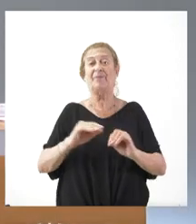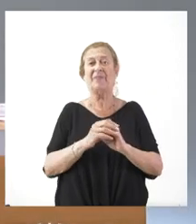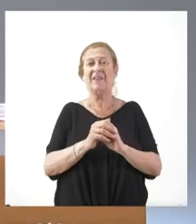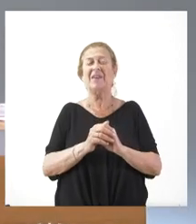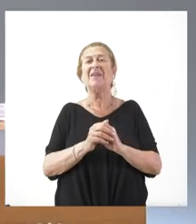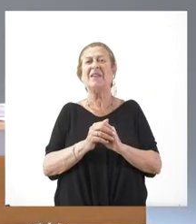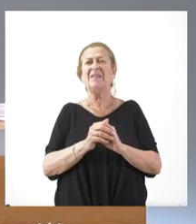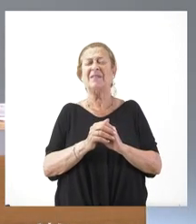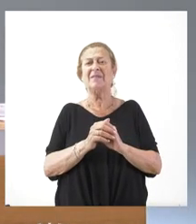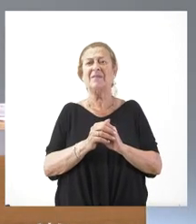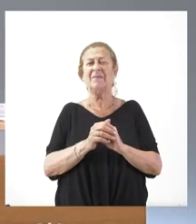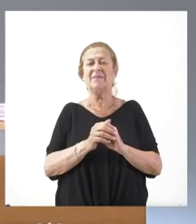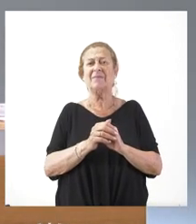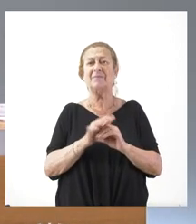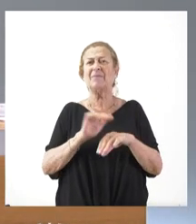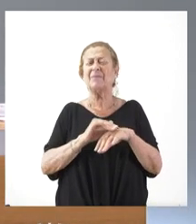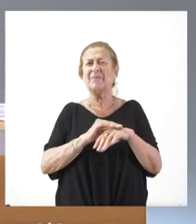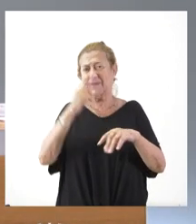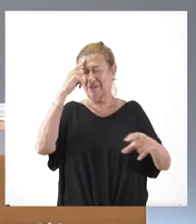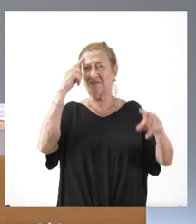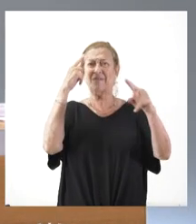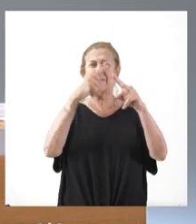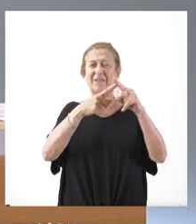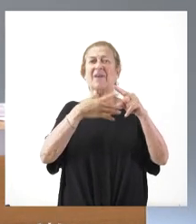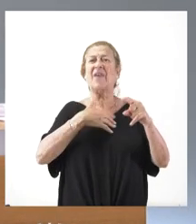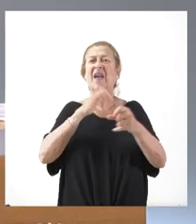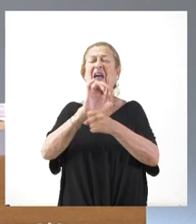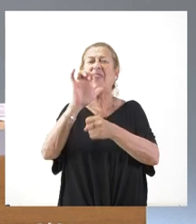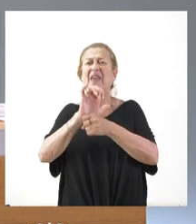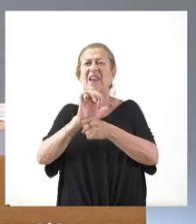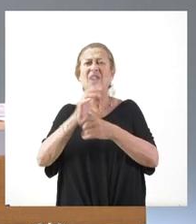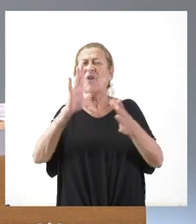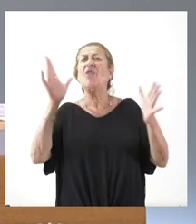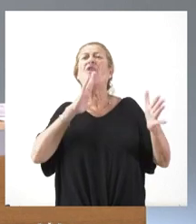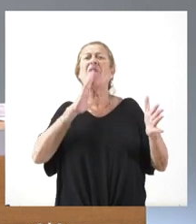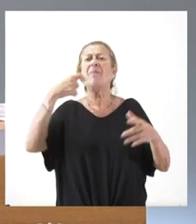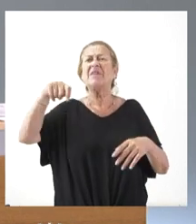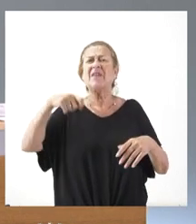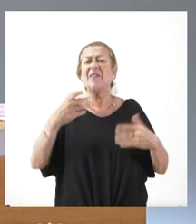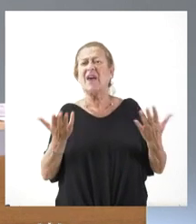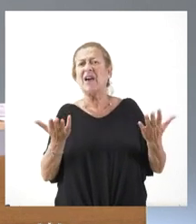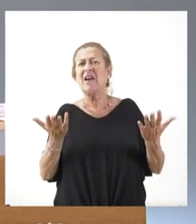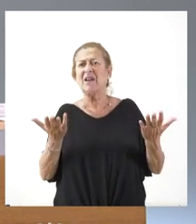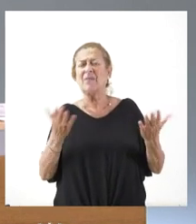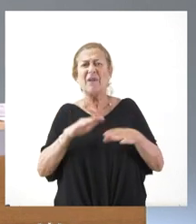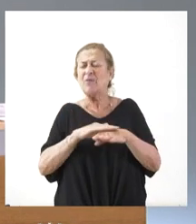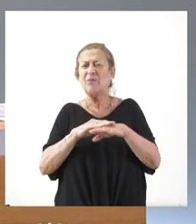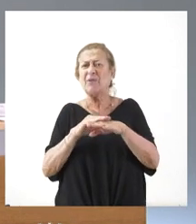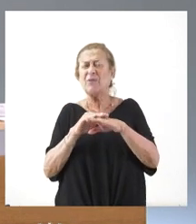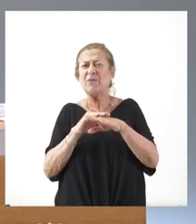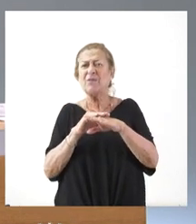refiere al gerente del EZIL? ¿Se refiere al gerente del EZIL? No. En presidencia. ¿Eh? ¿Perdón, perdón? Ah,